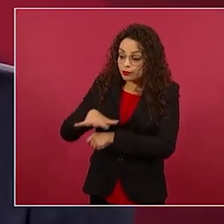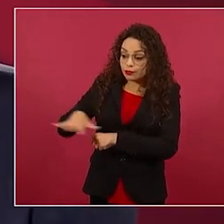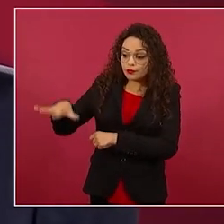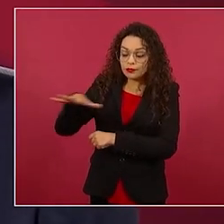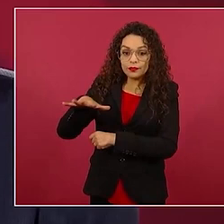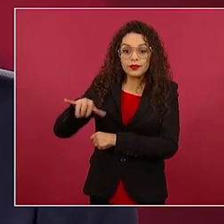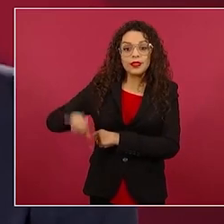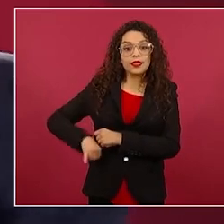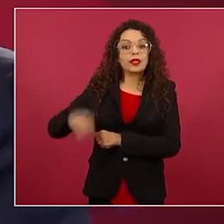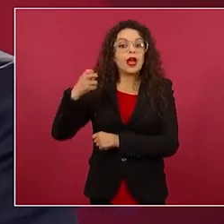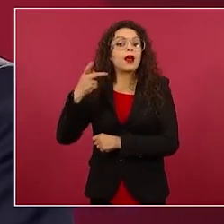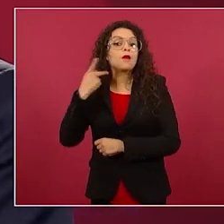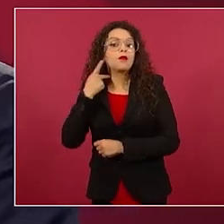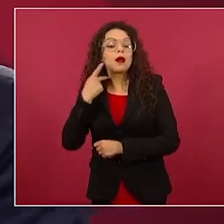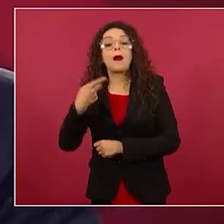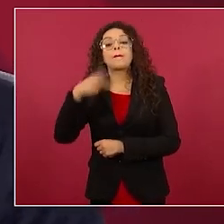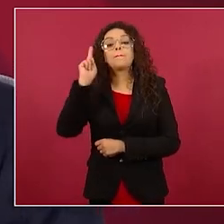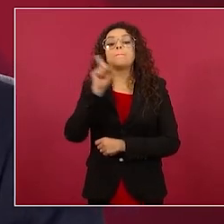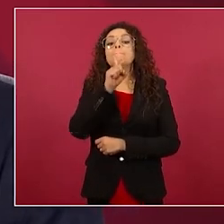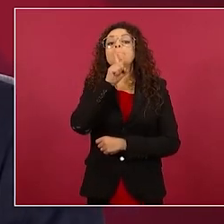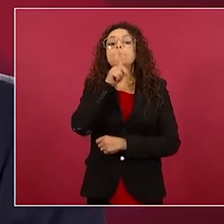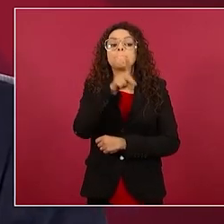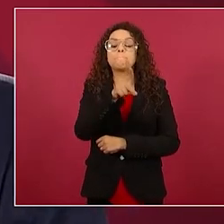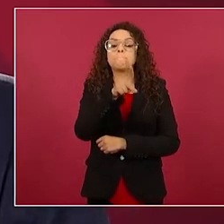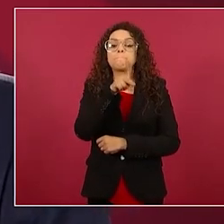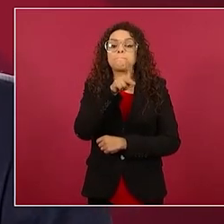porque son muy hipócritas.